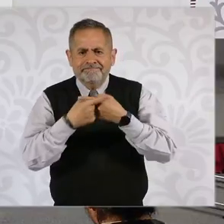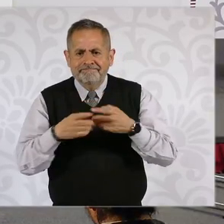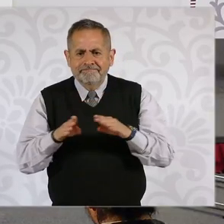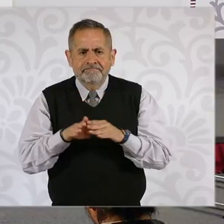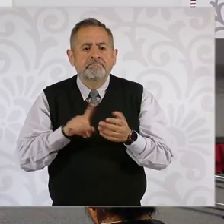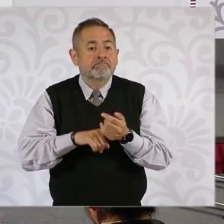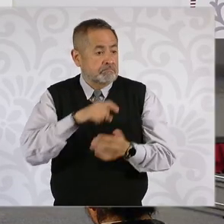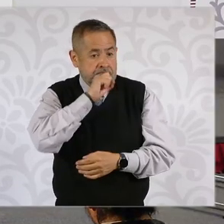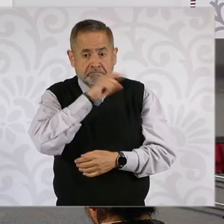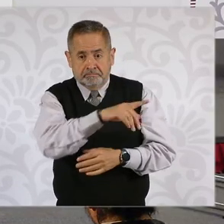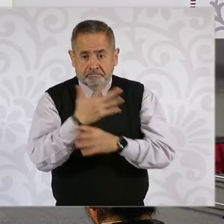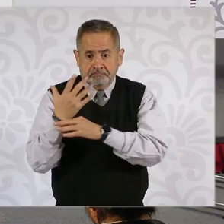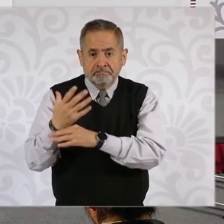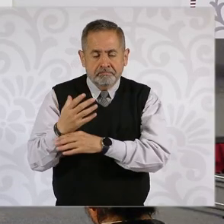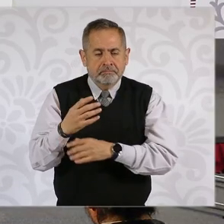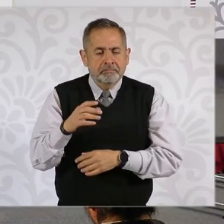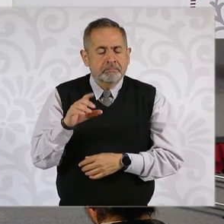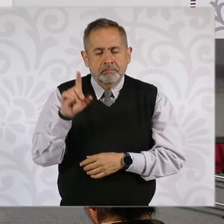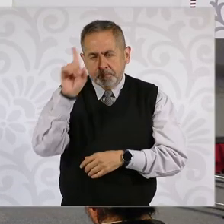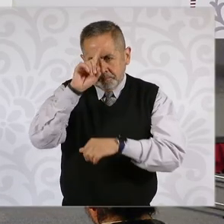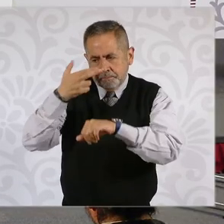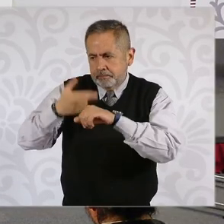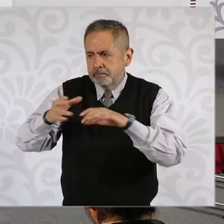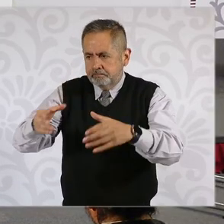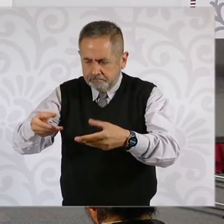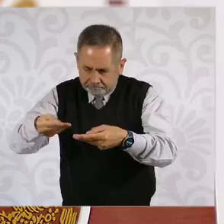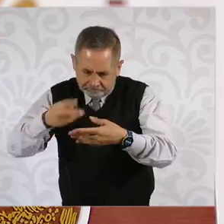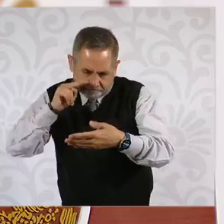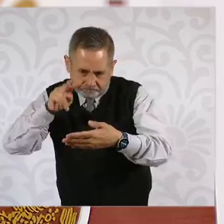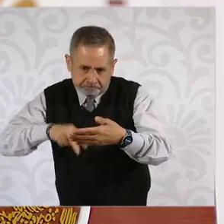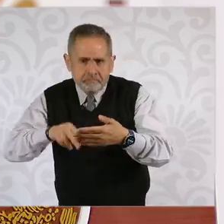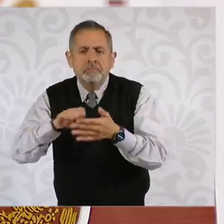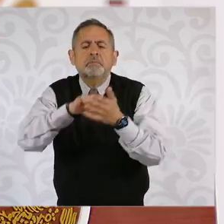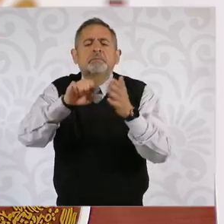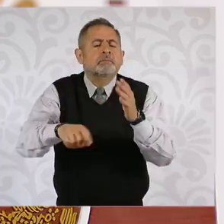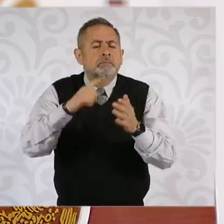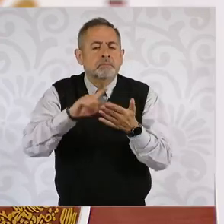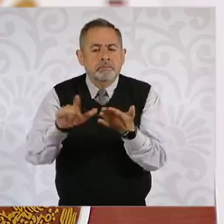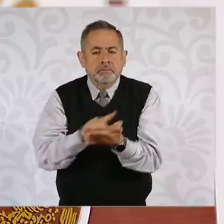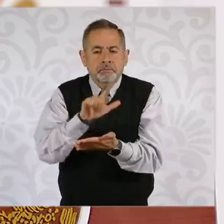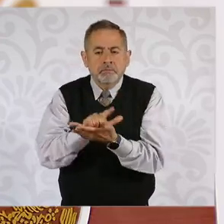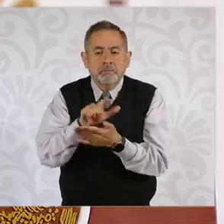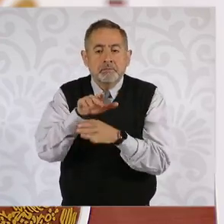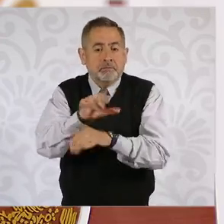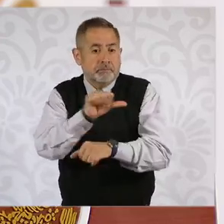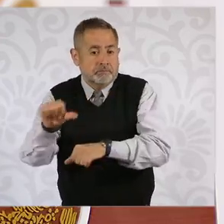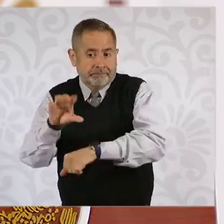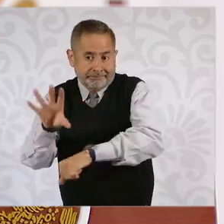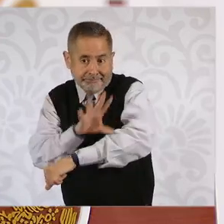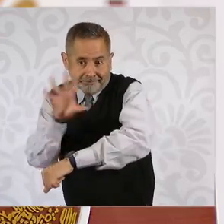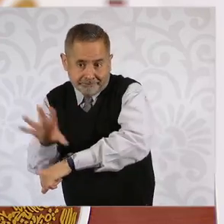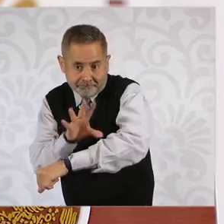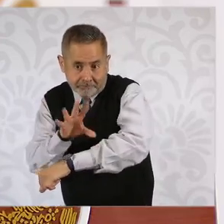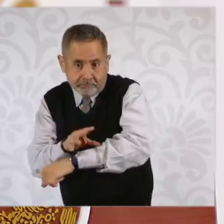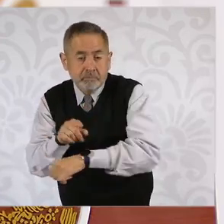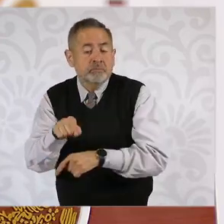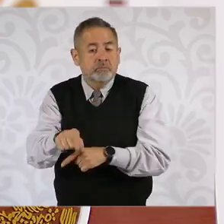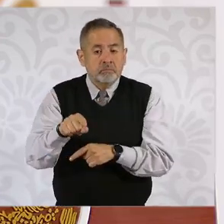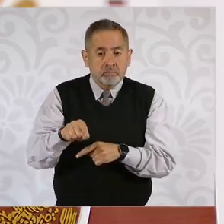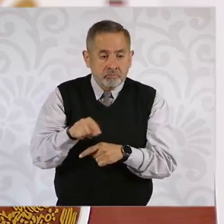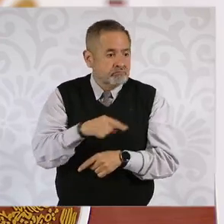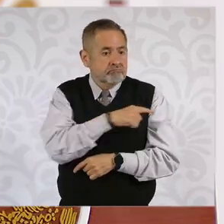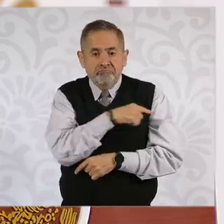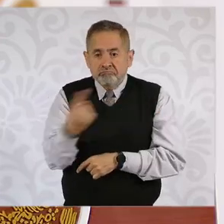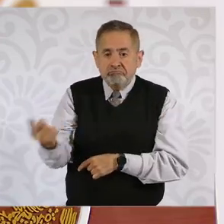Jurídica del Ejecutivo Federal. Por ejemplo, la ley de la industria eléctrica lleva 161